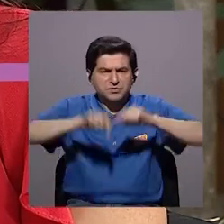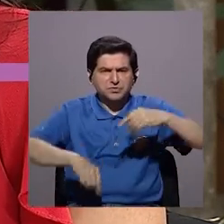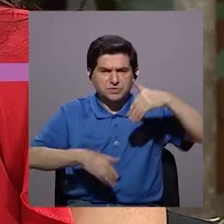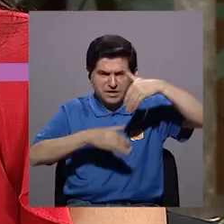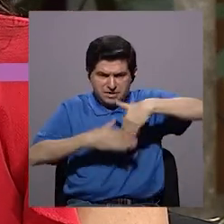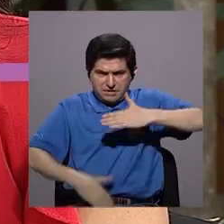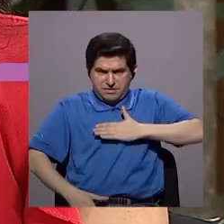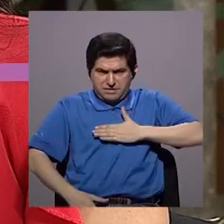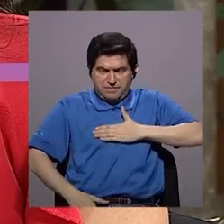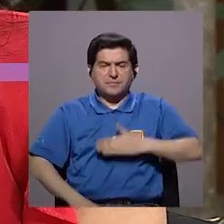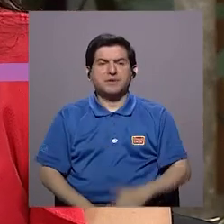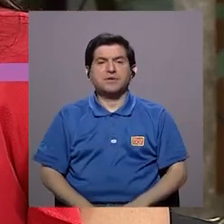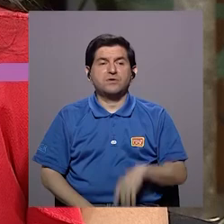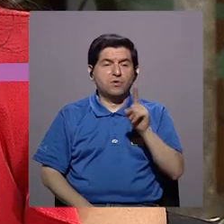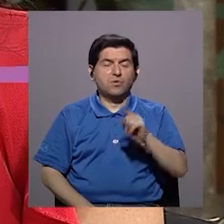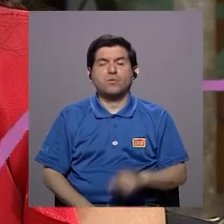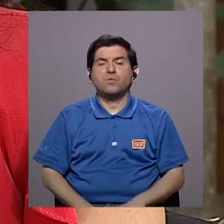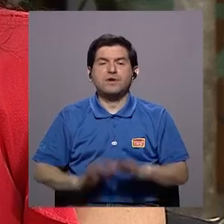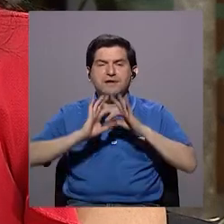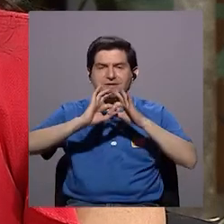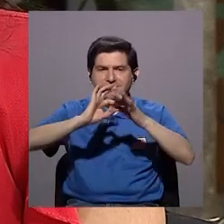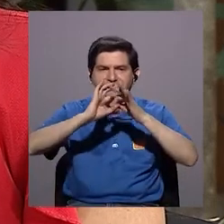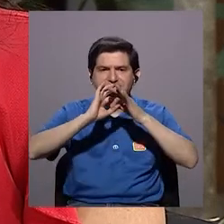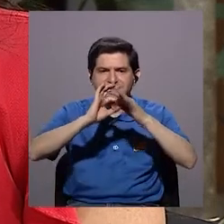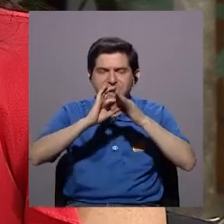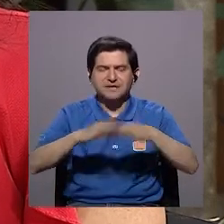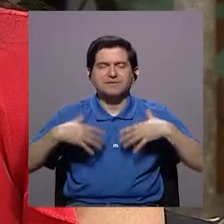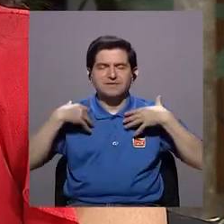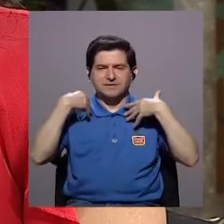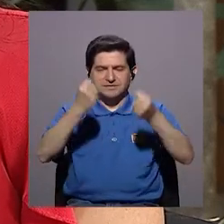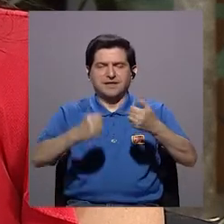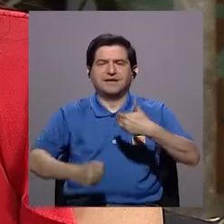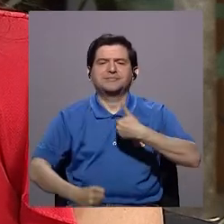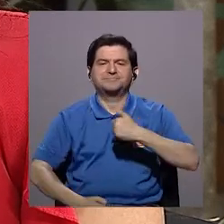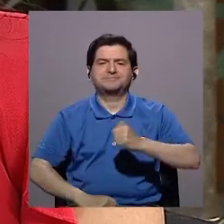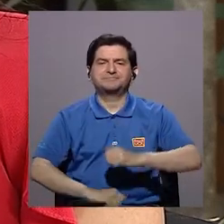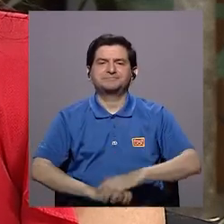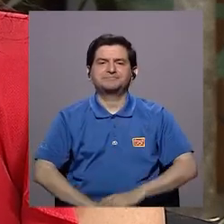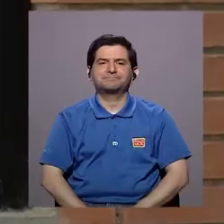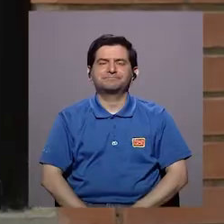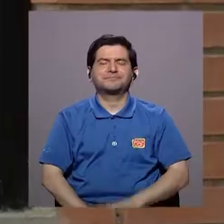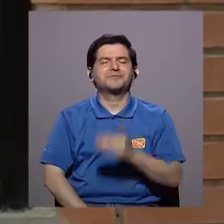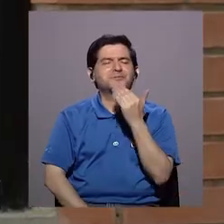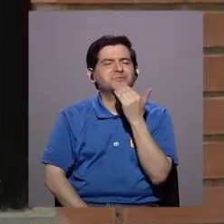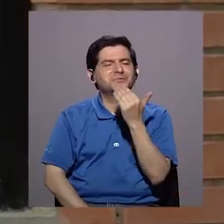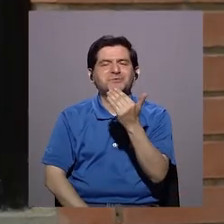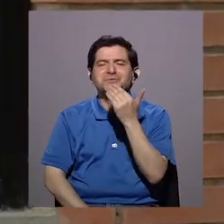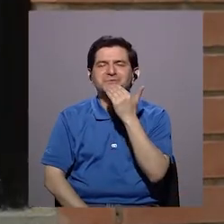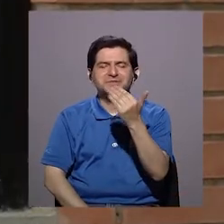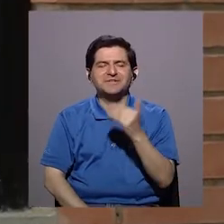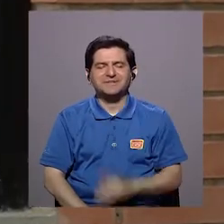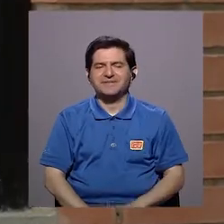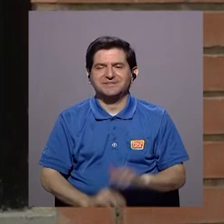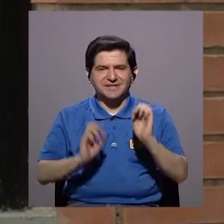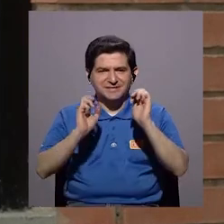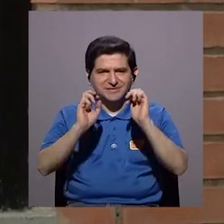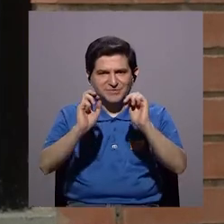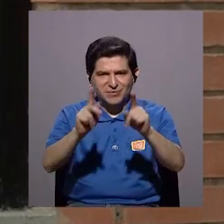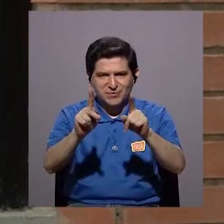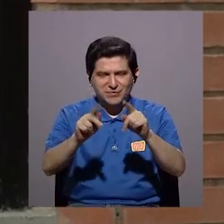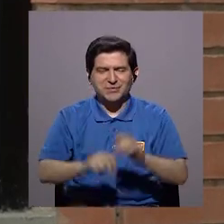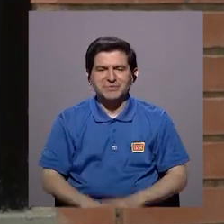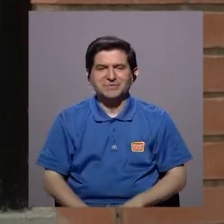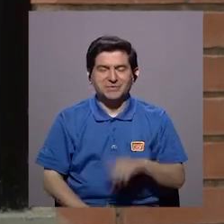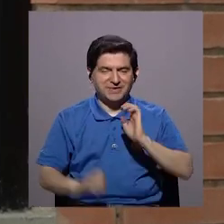está pasando conmigo, tanto para vivir una sexualidad saludable. Bueno, agradecerte el espacio,